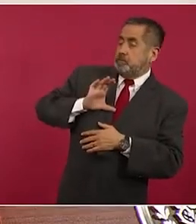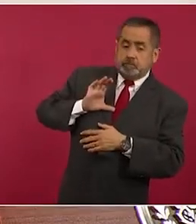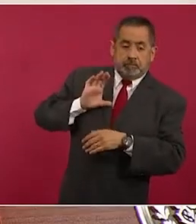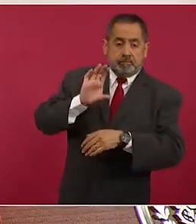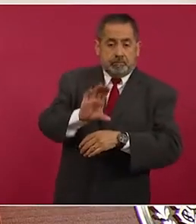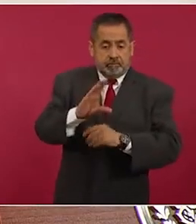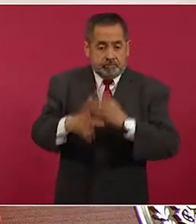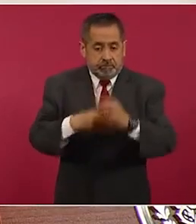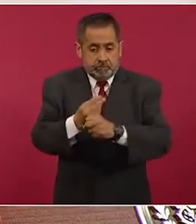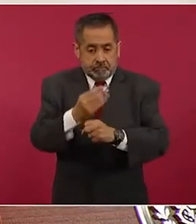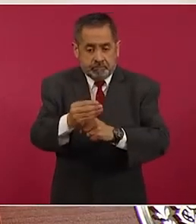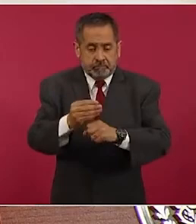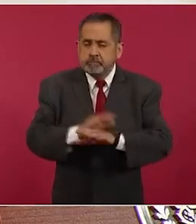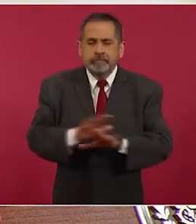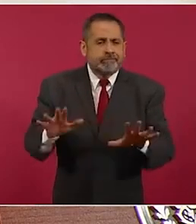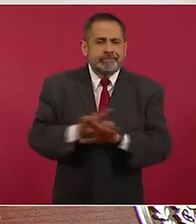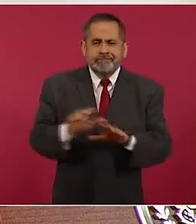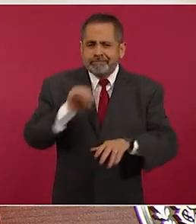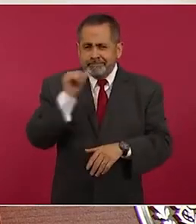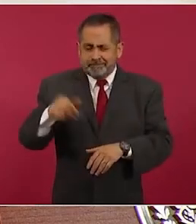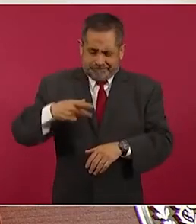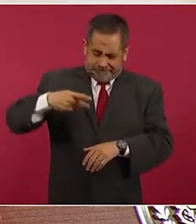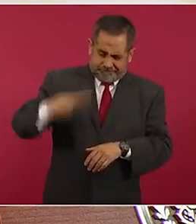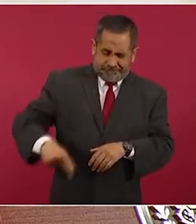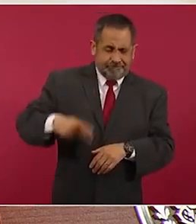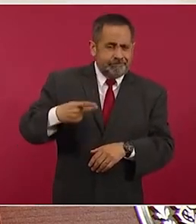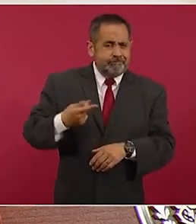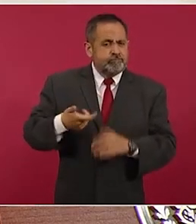presupuesto público y